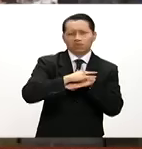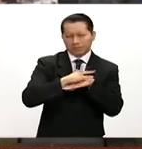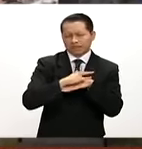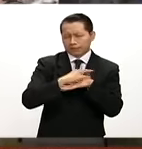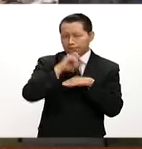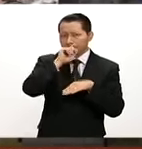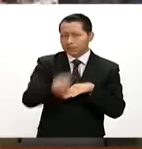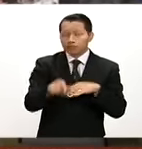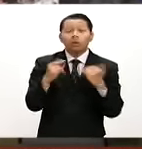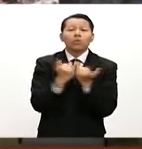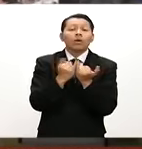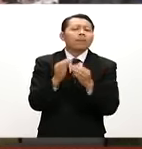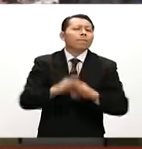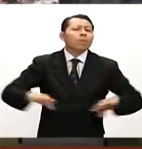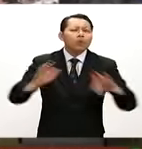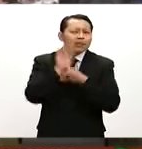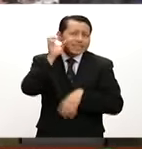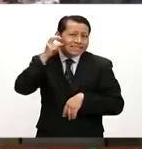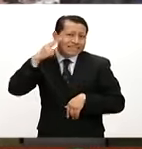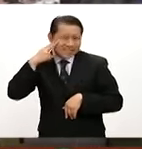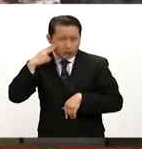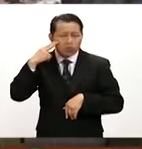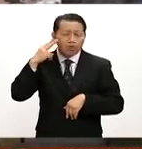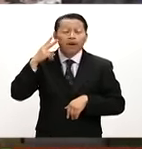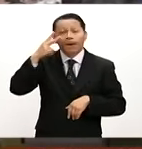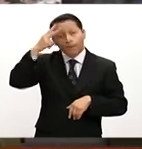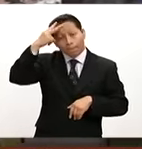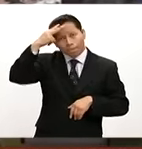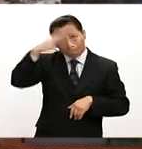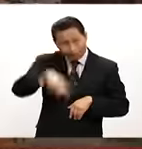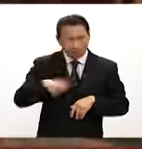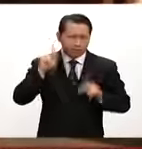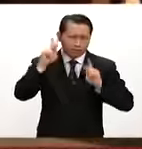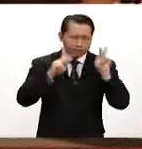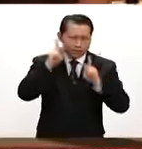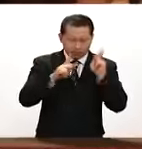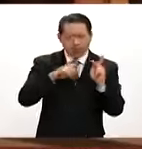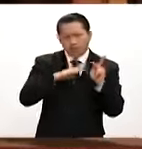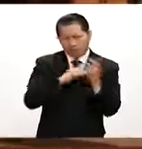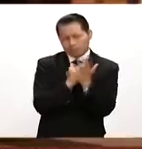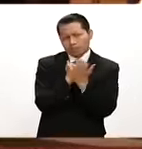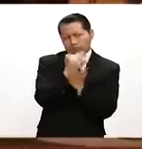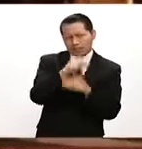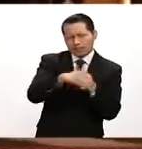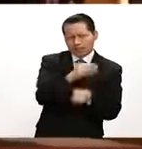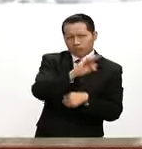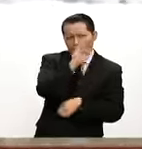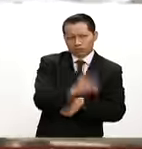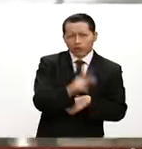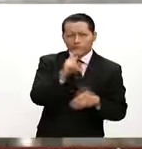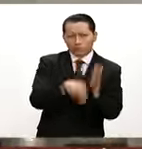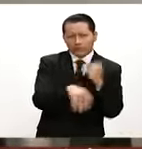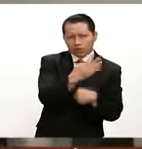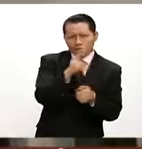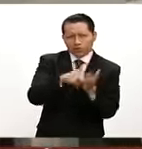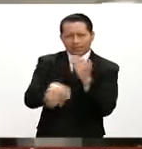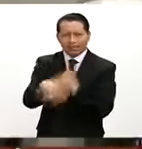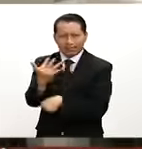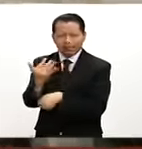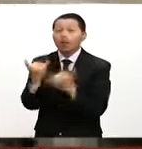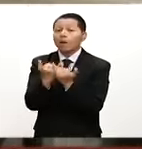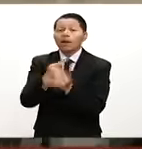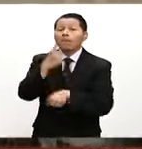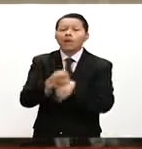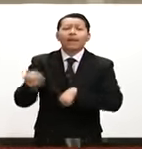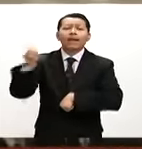destacó que el flujo de visitantes chinos a México creció 30% entre 2014 y 2015. En el marco del primer día de la